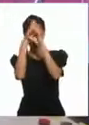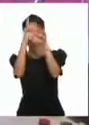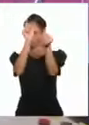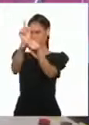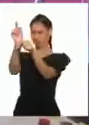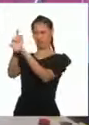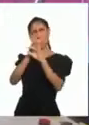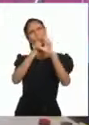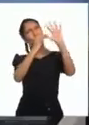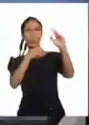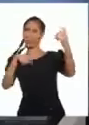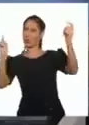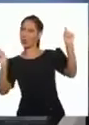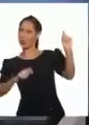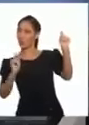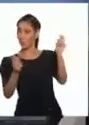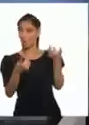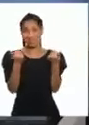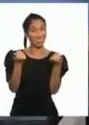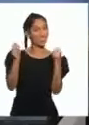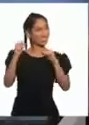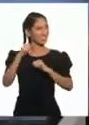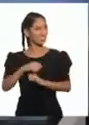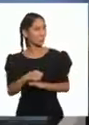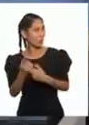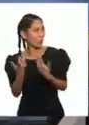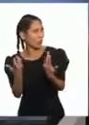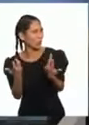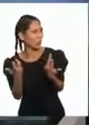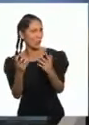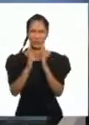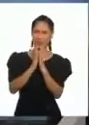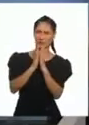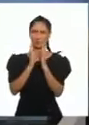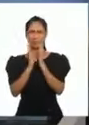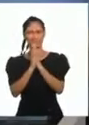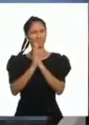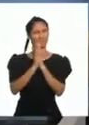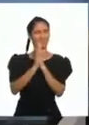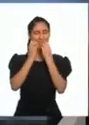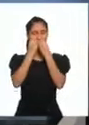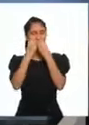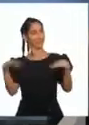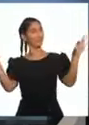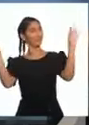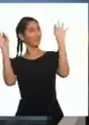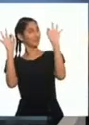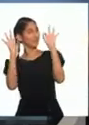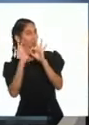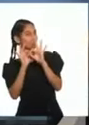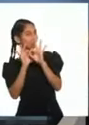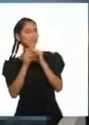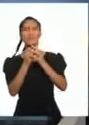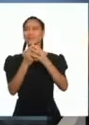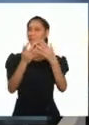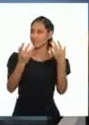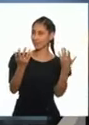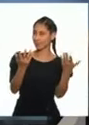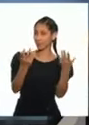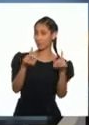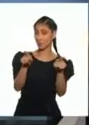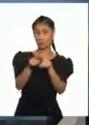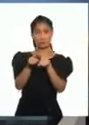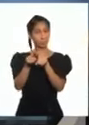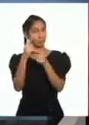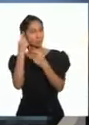¡Así es! ¡Oh! ¡Qué importante es la labor y aporte